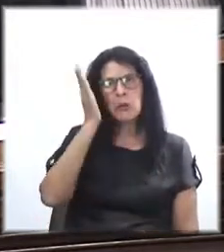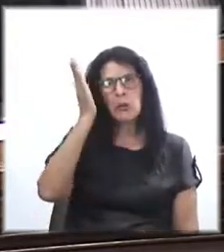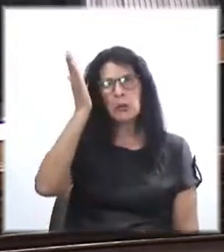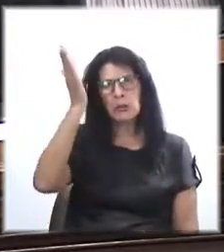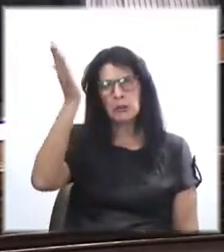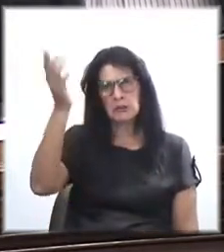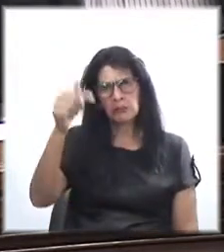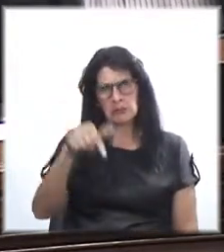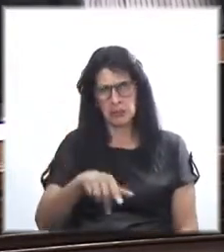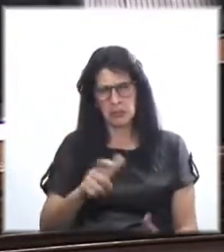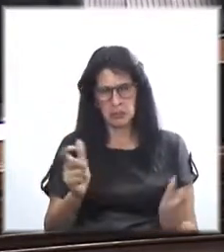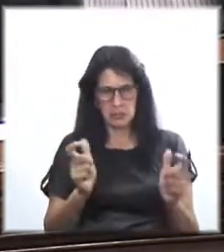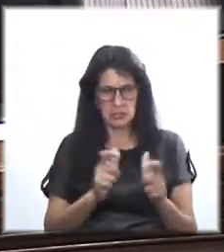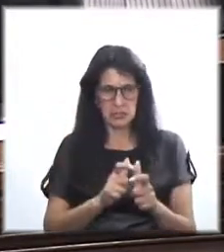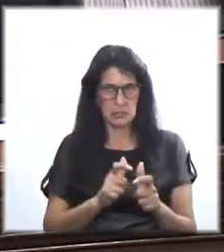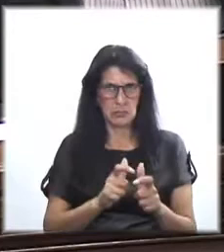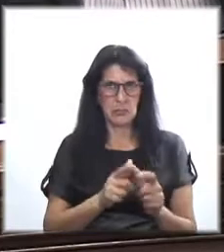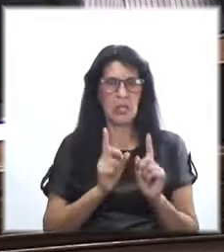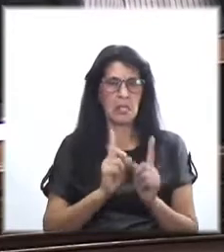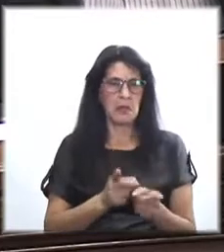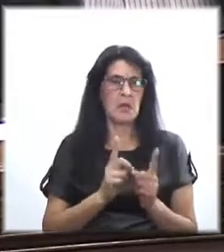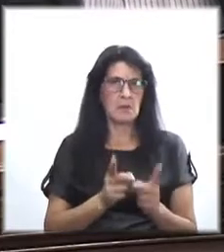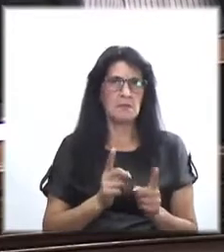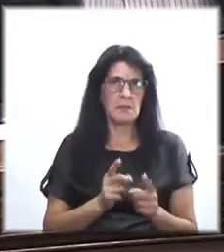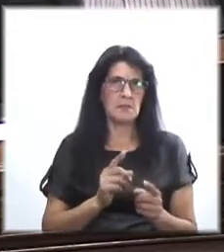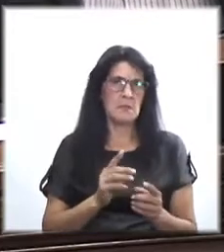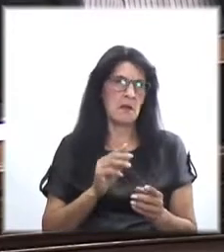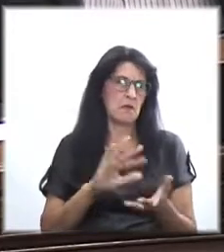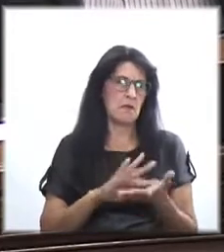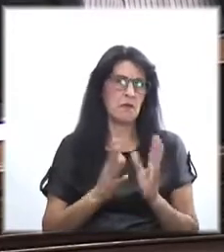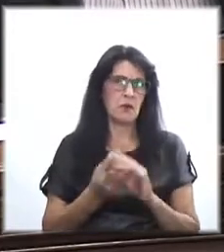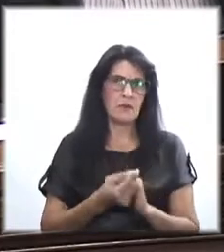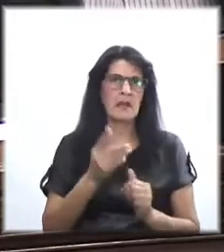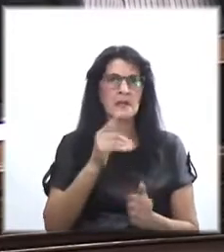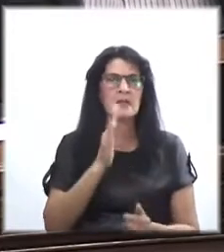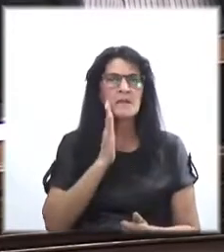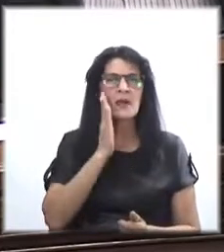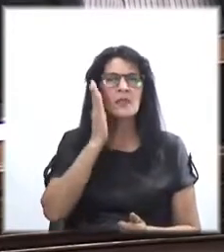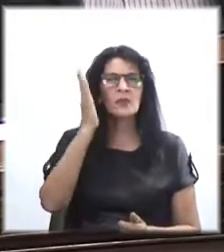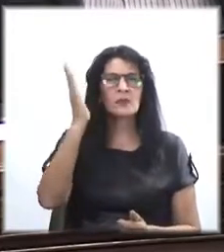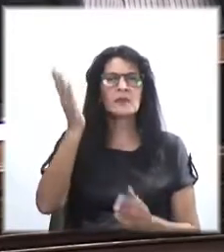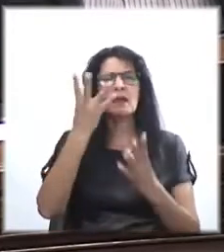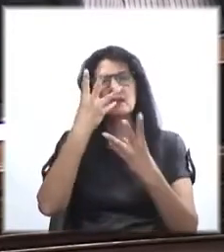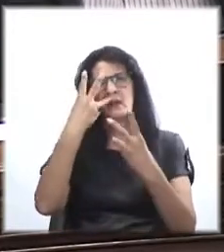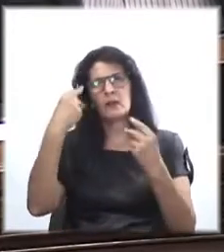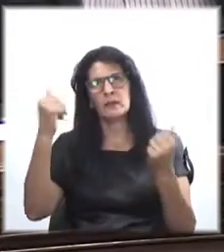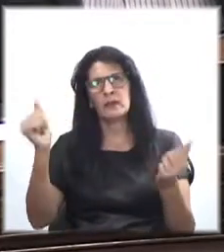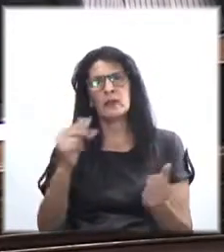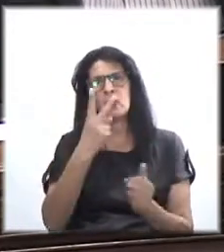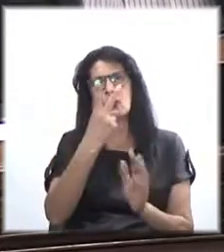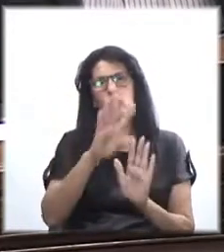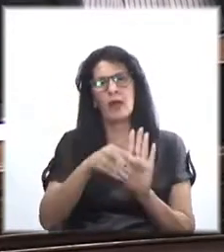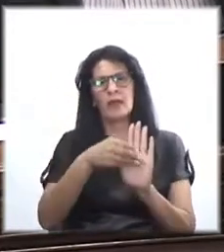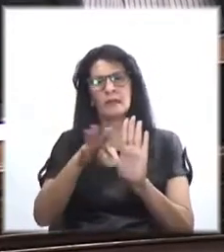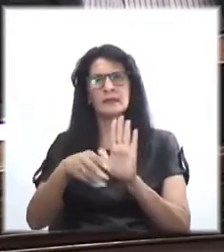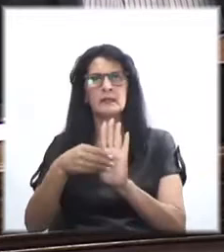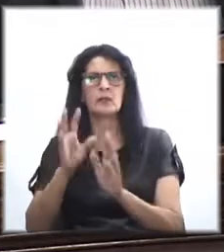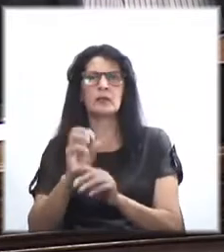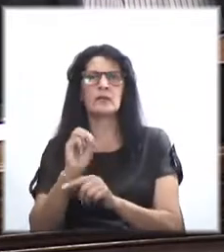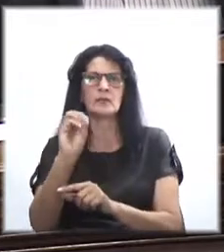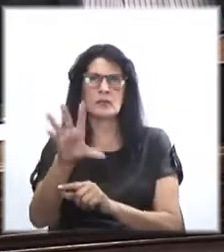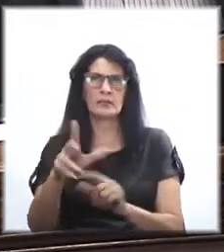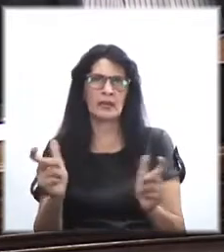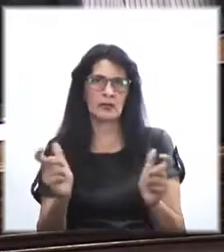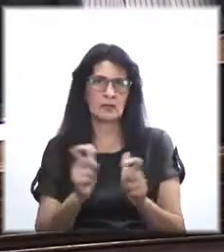proyecto de la misma forma que van a dormir hasta el olvido los dos aditivos que vamos a mandar a la comisión.